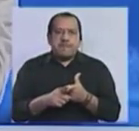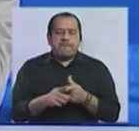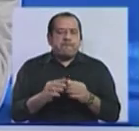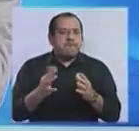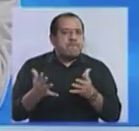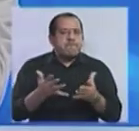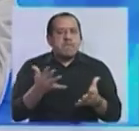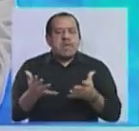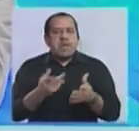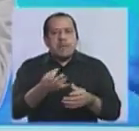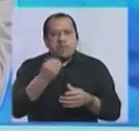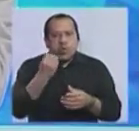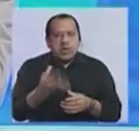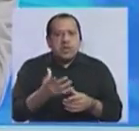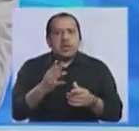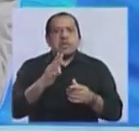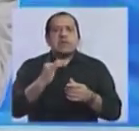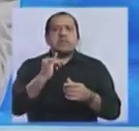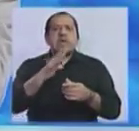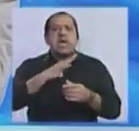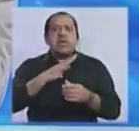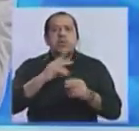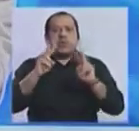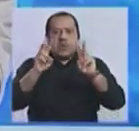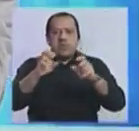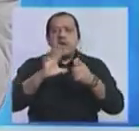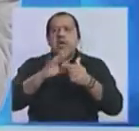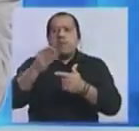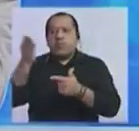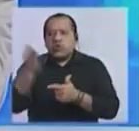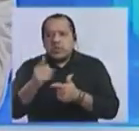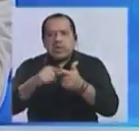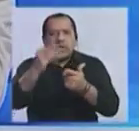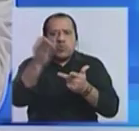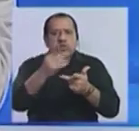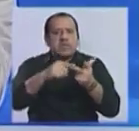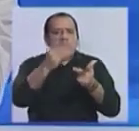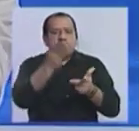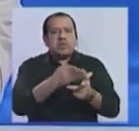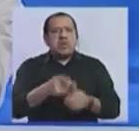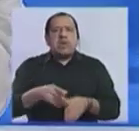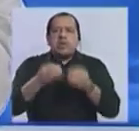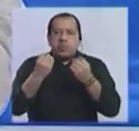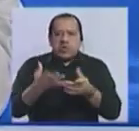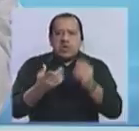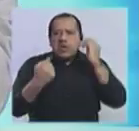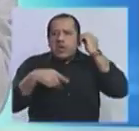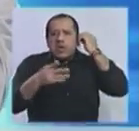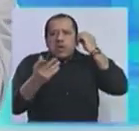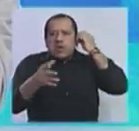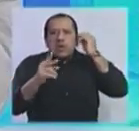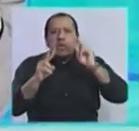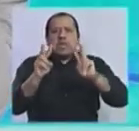¿Por qué existiendo una ley de cuotas que exigía determinado armado de las listas, termina pasando lo que pasó?